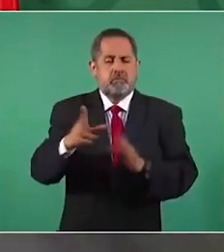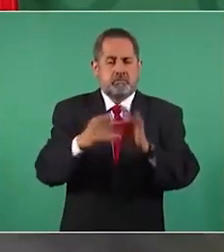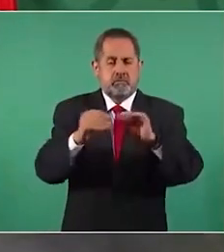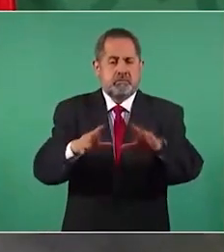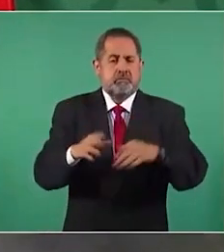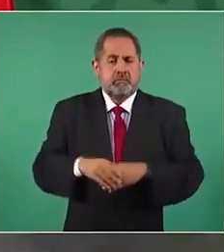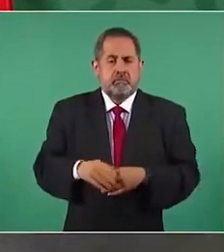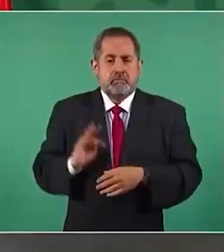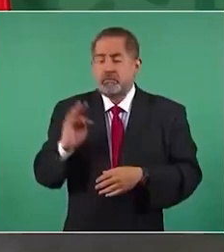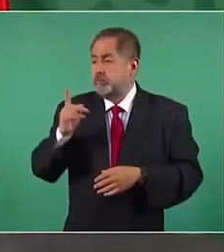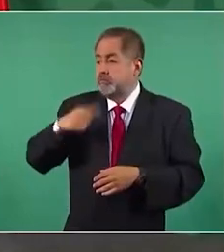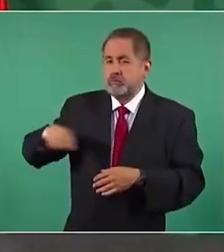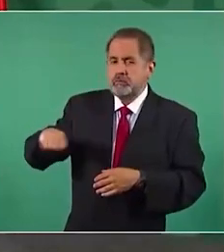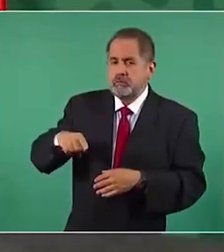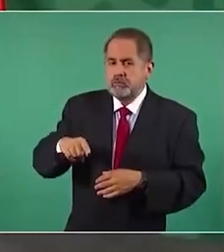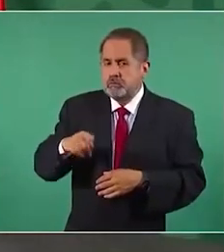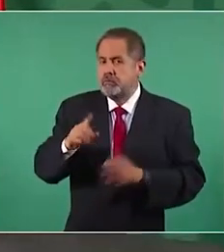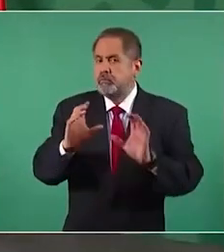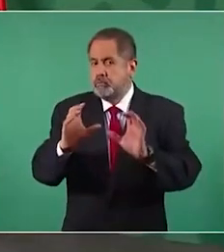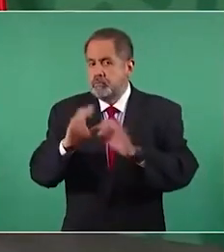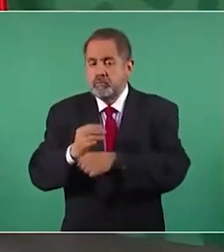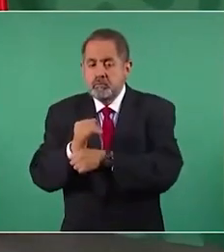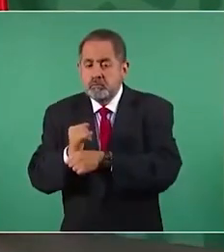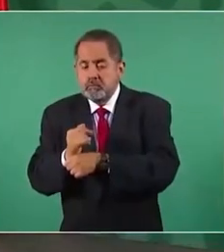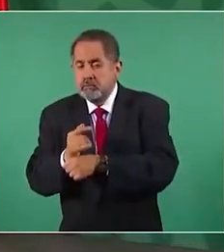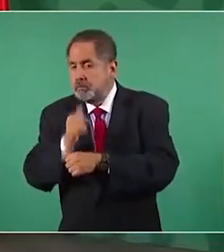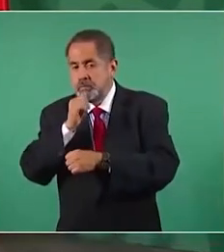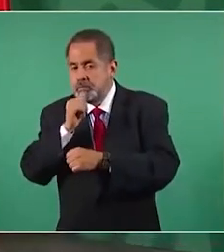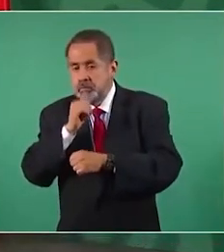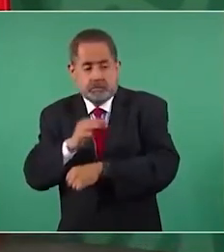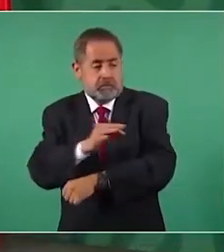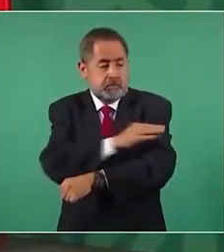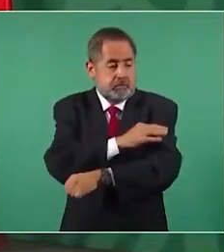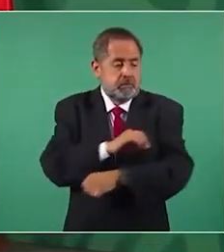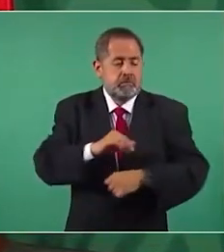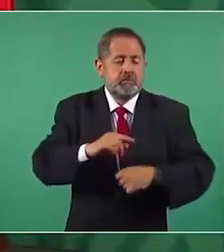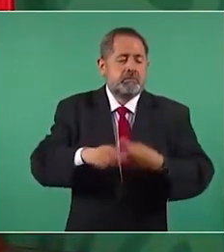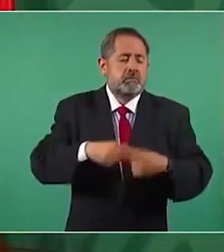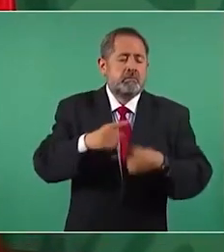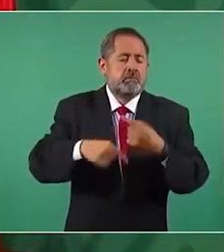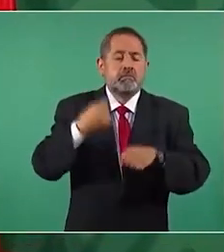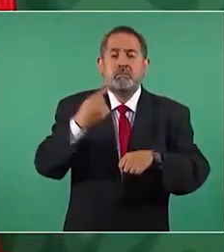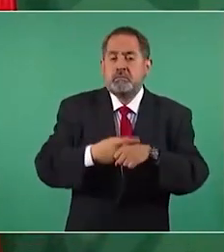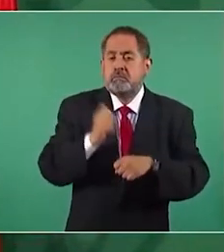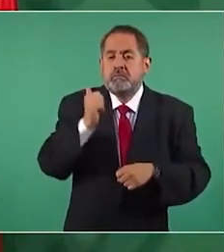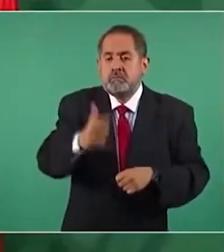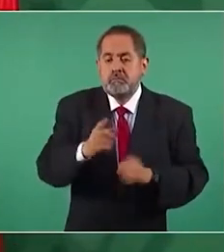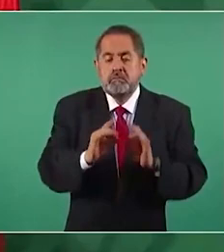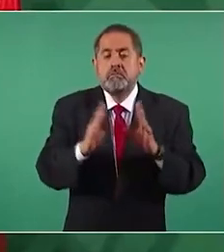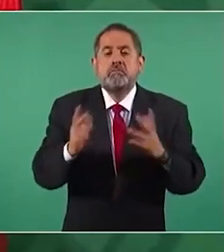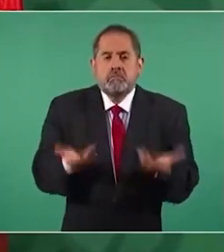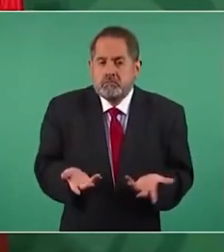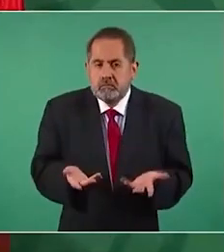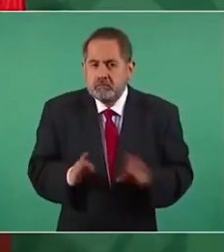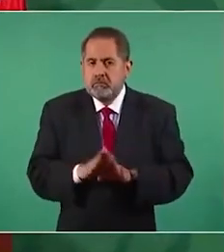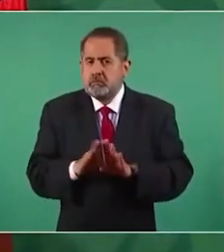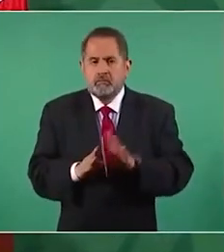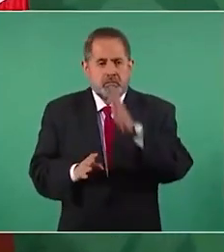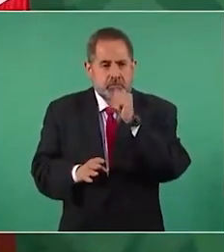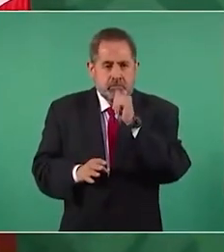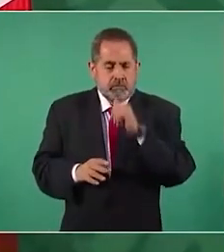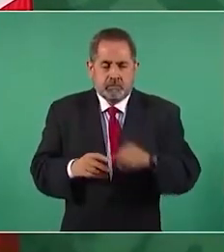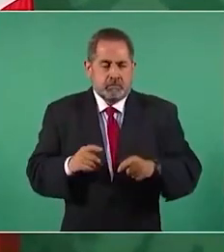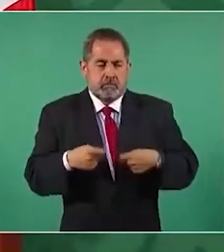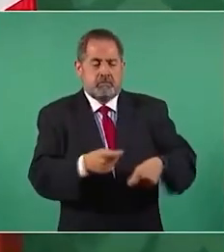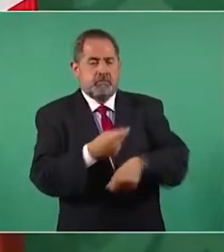investigación sobre los efectos que pueda tener la vacuna en los niños ¿cómo se les